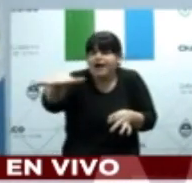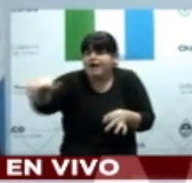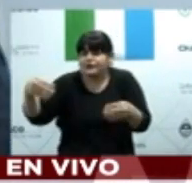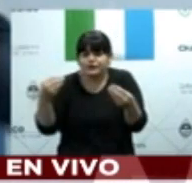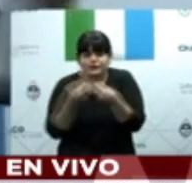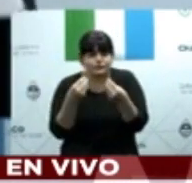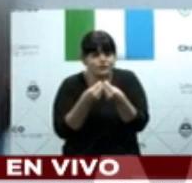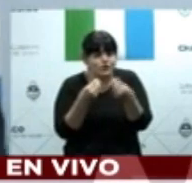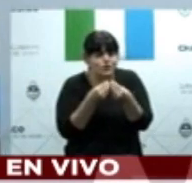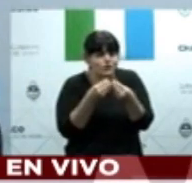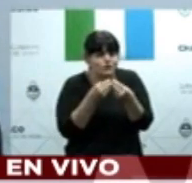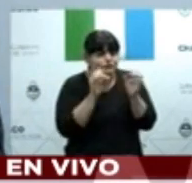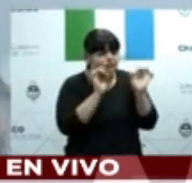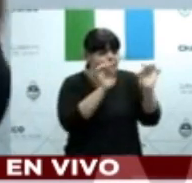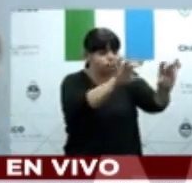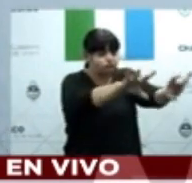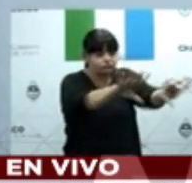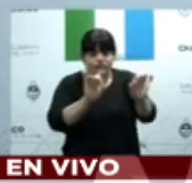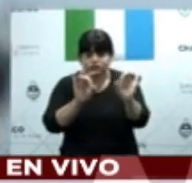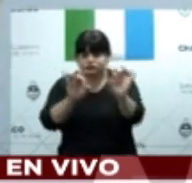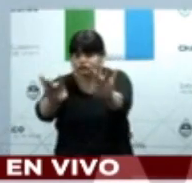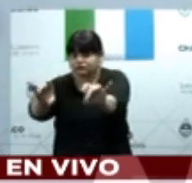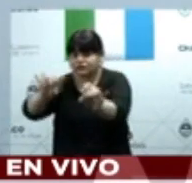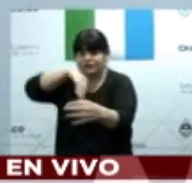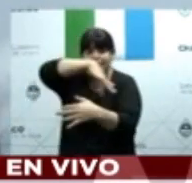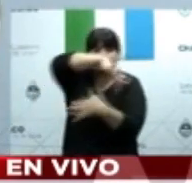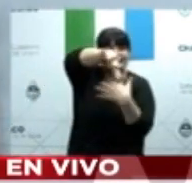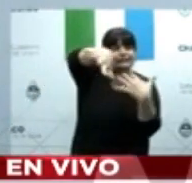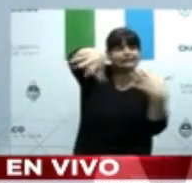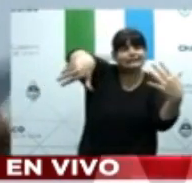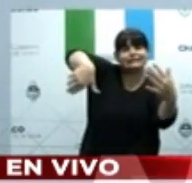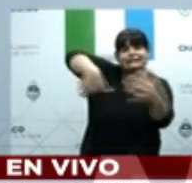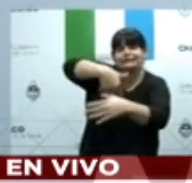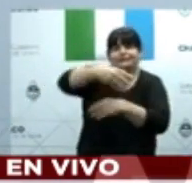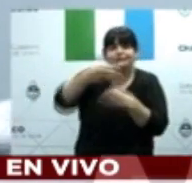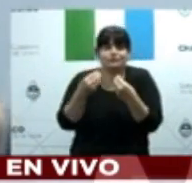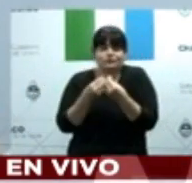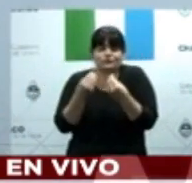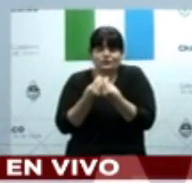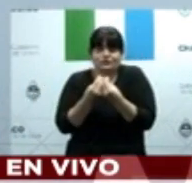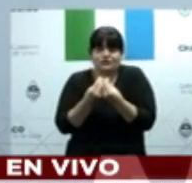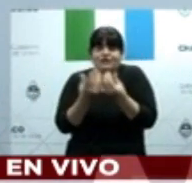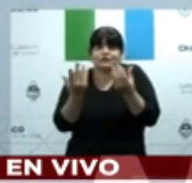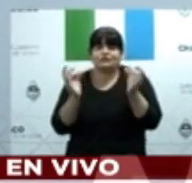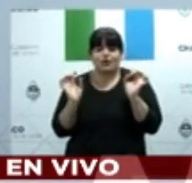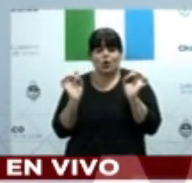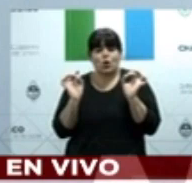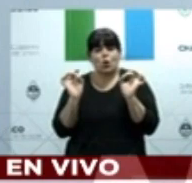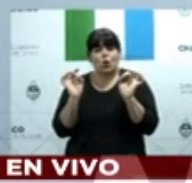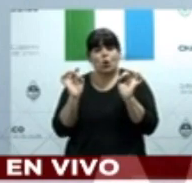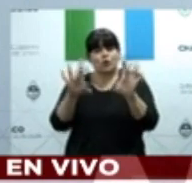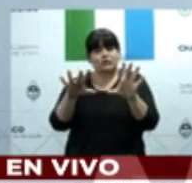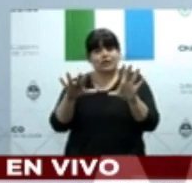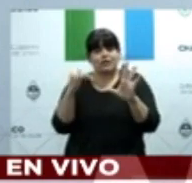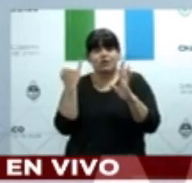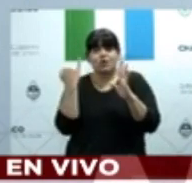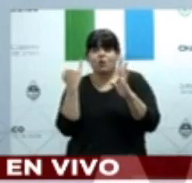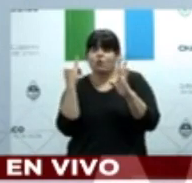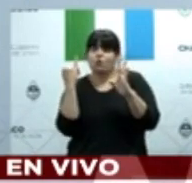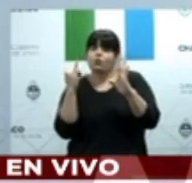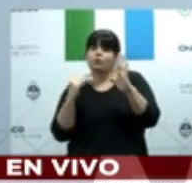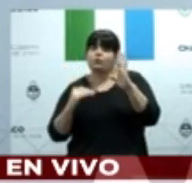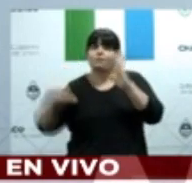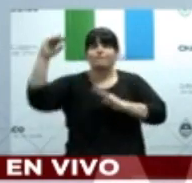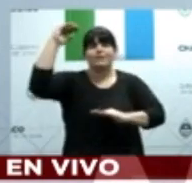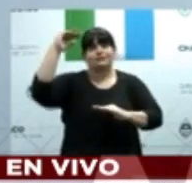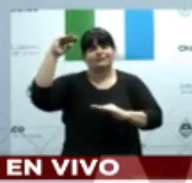contagio. Y que a su vez tenga un índice de letalidad incremental por comorbilidades o patologías de base. Esto es lo que tenemos